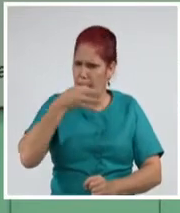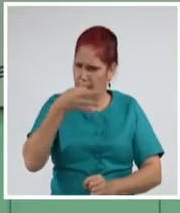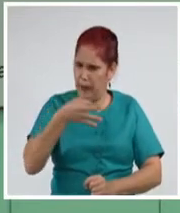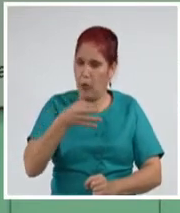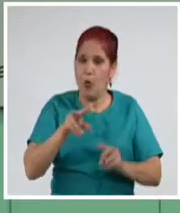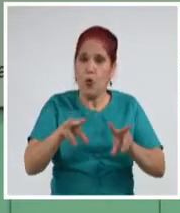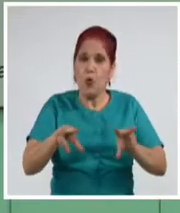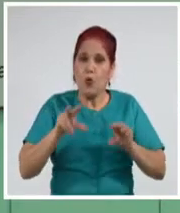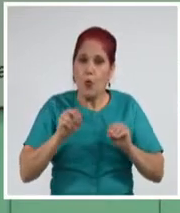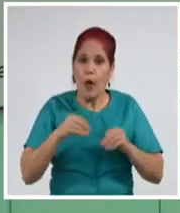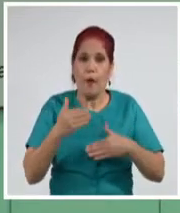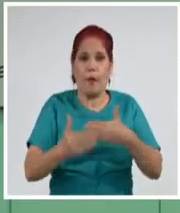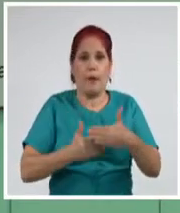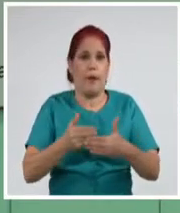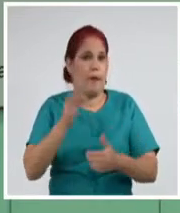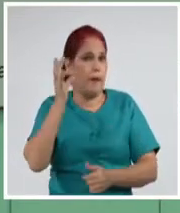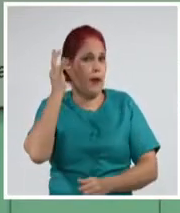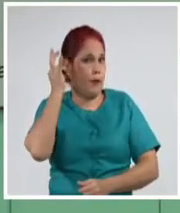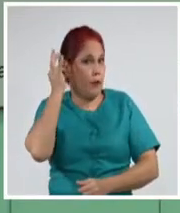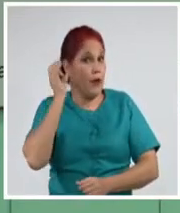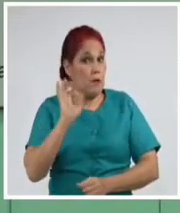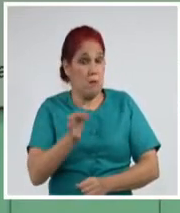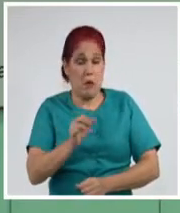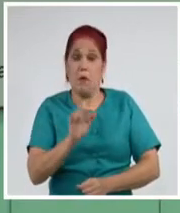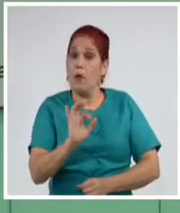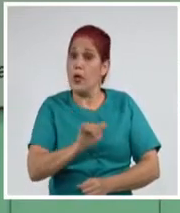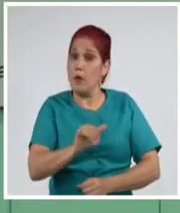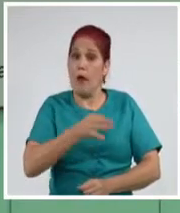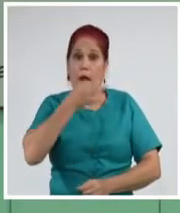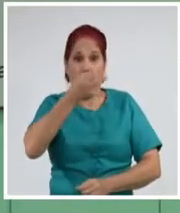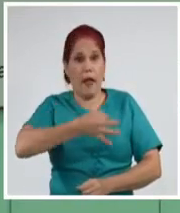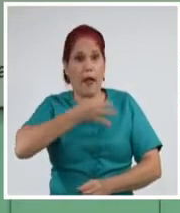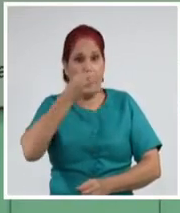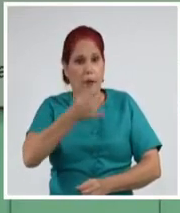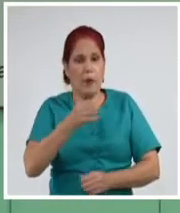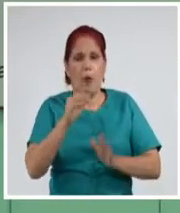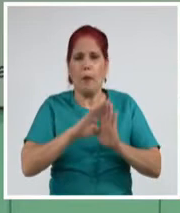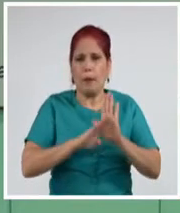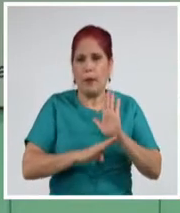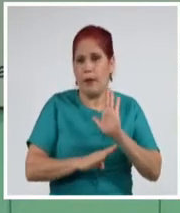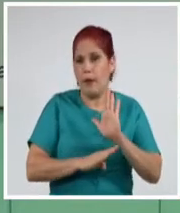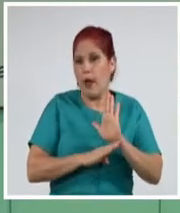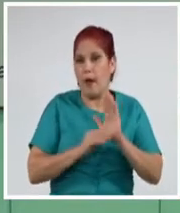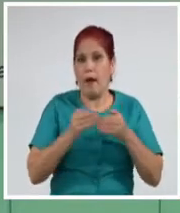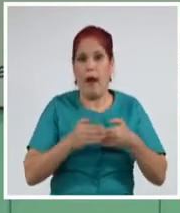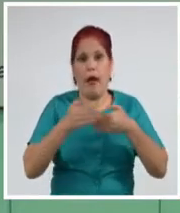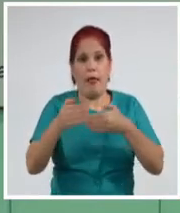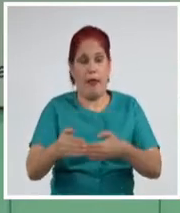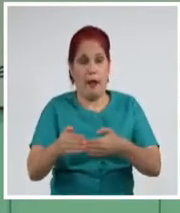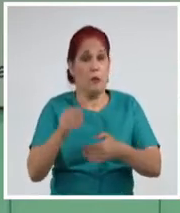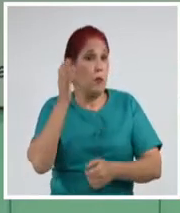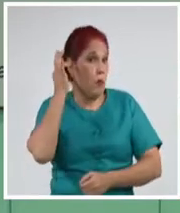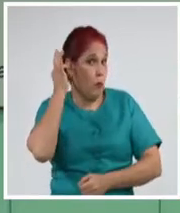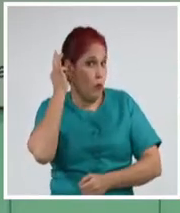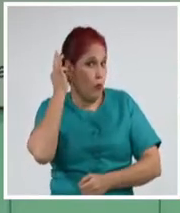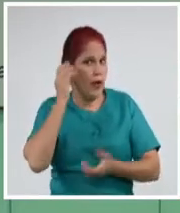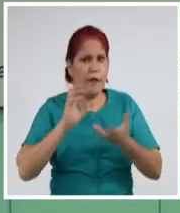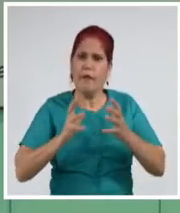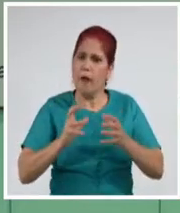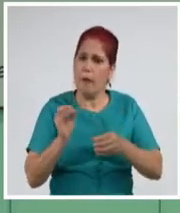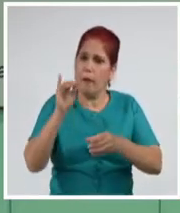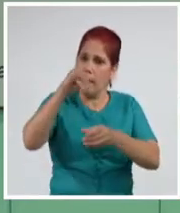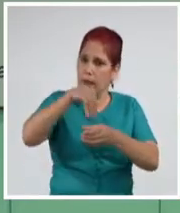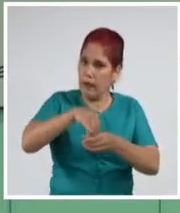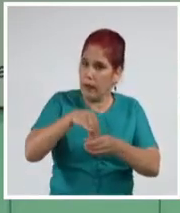los nuevos desafíos de las mujeres. Asimismo, comentó acerca del programa para el adelanto de las mujeres, de la estrategia integral